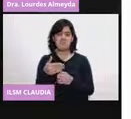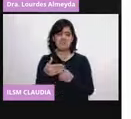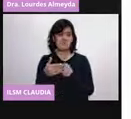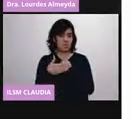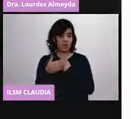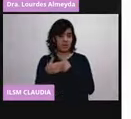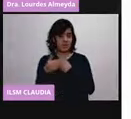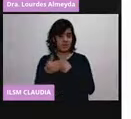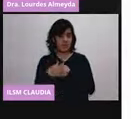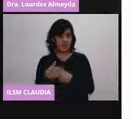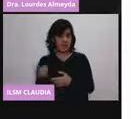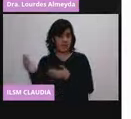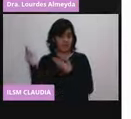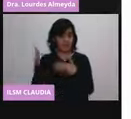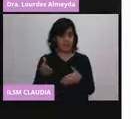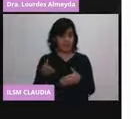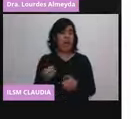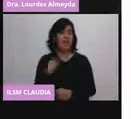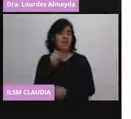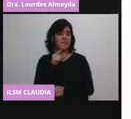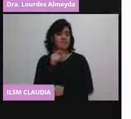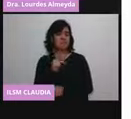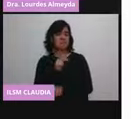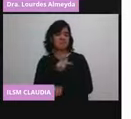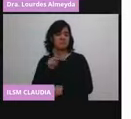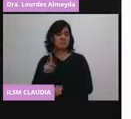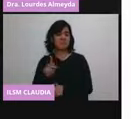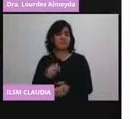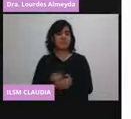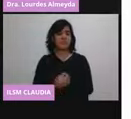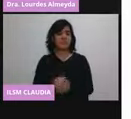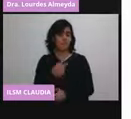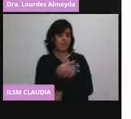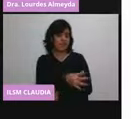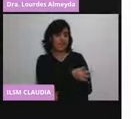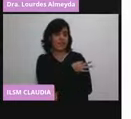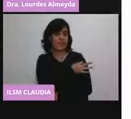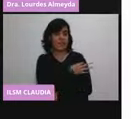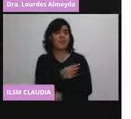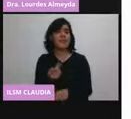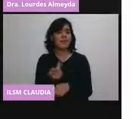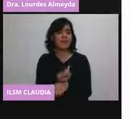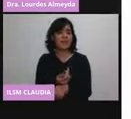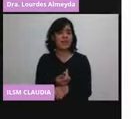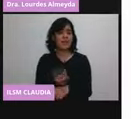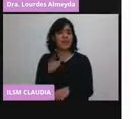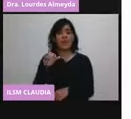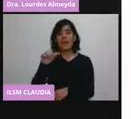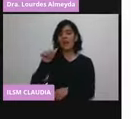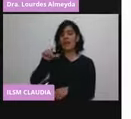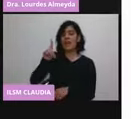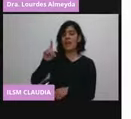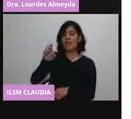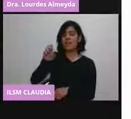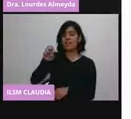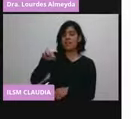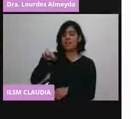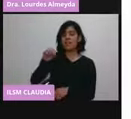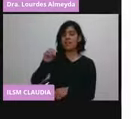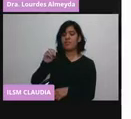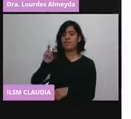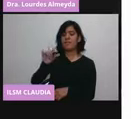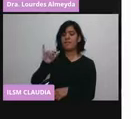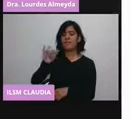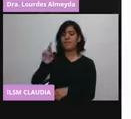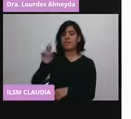también está potenciada en vectores de adenovirus. La próxima. La